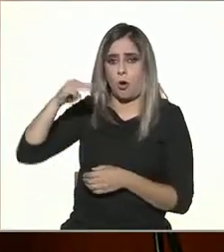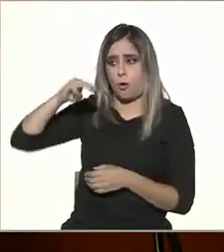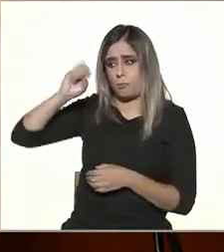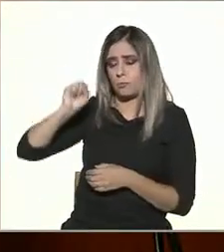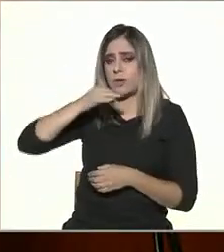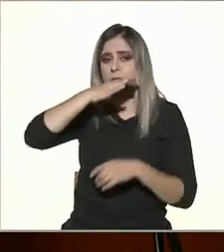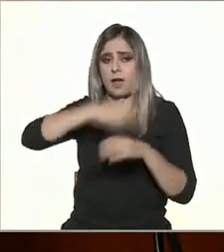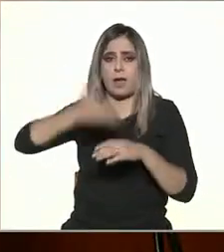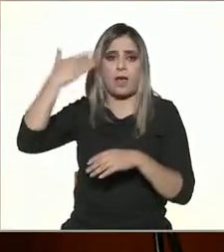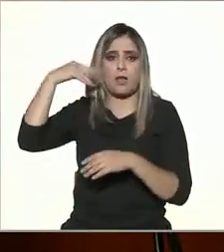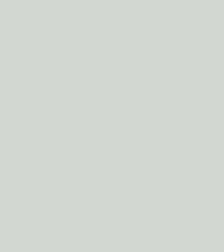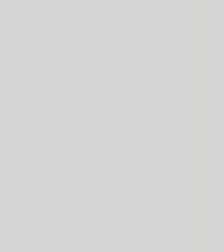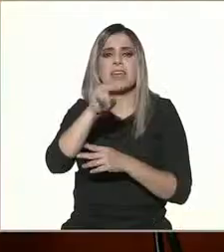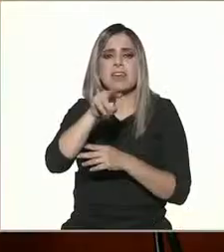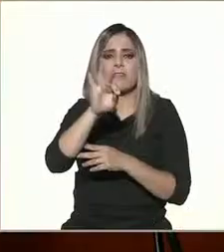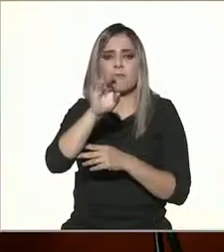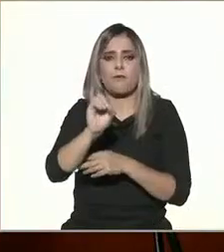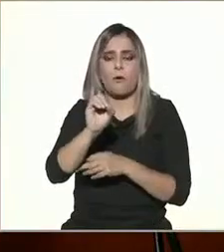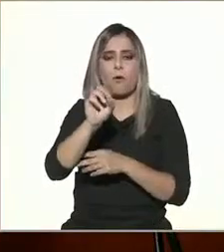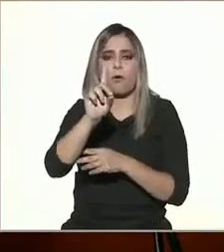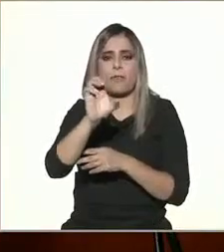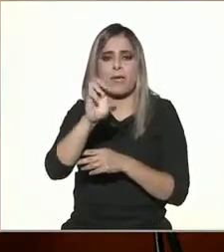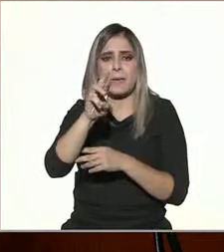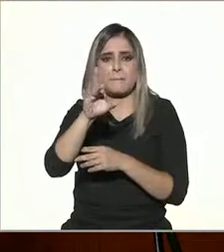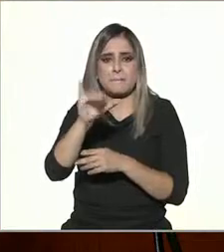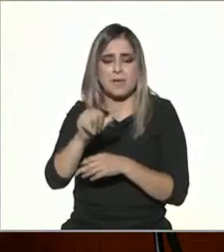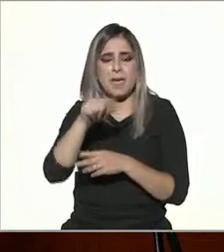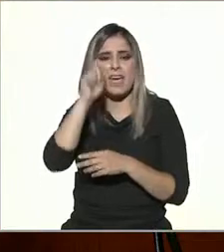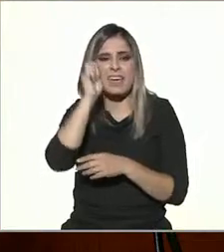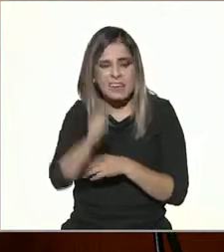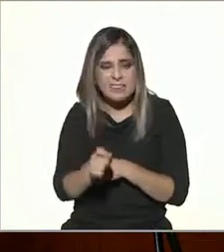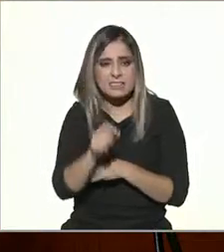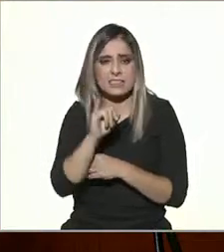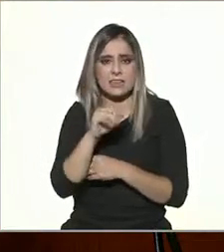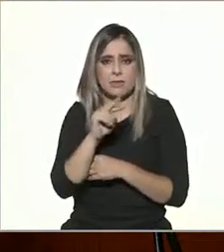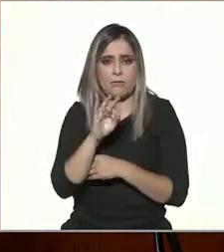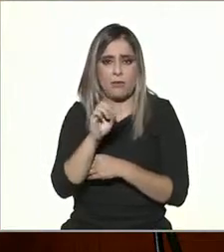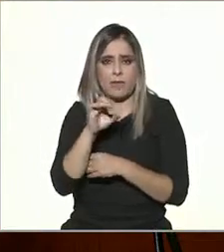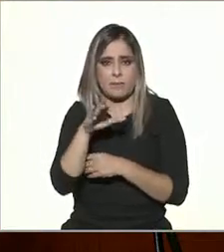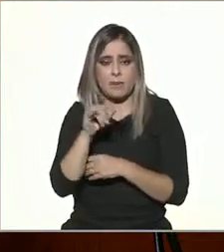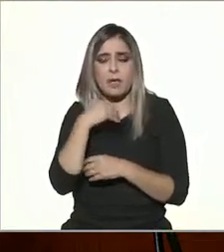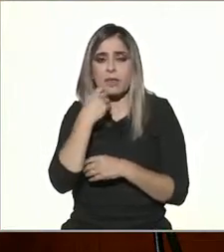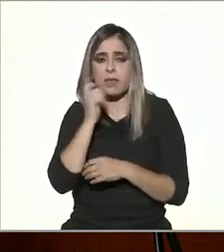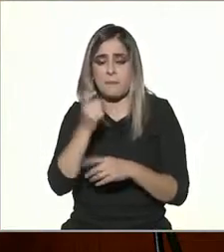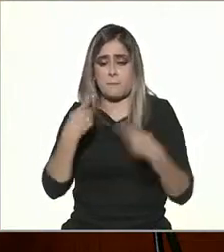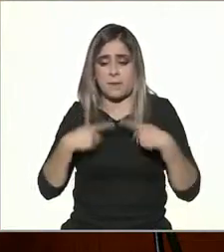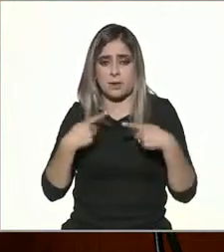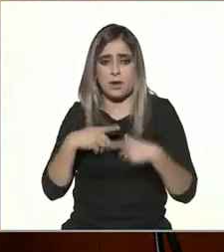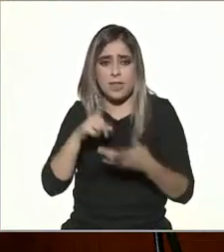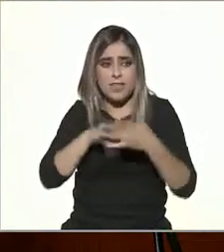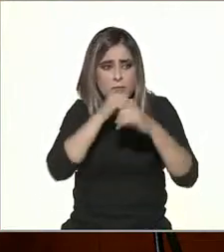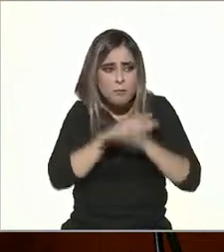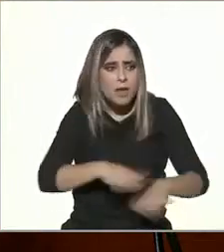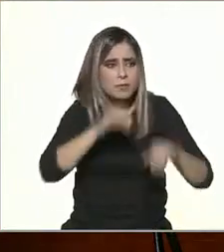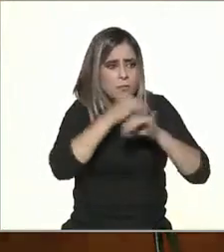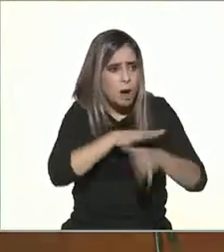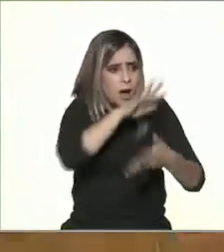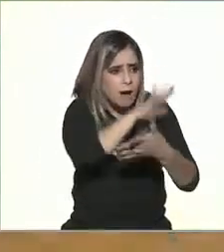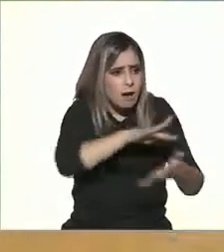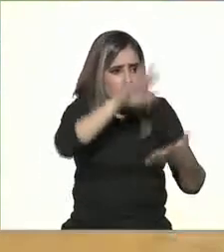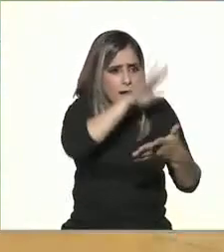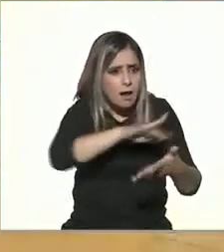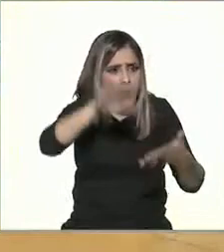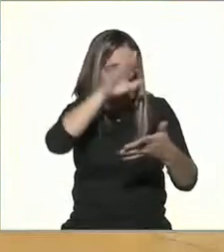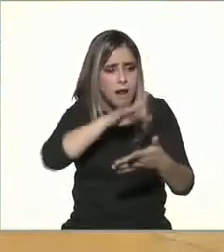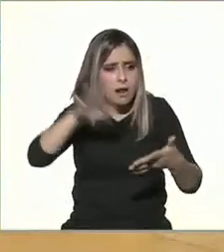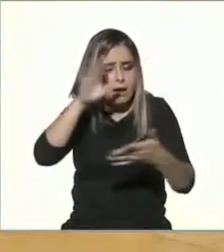el 2020 que se llama infodemia la infodemia es un estado en el cual el usuario está tan expuesto a tanta información que ya